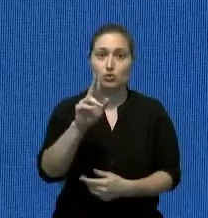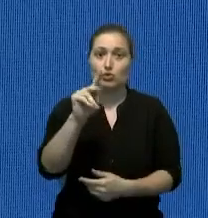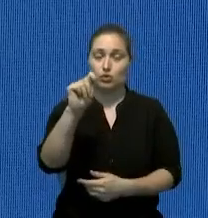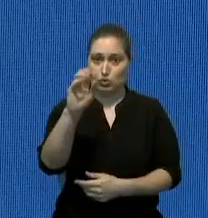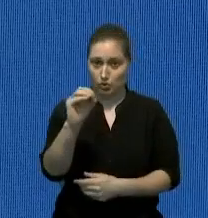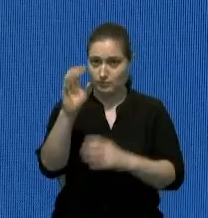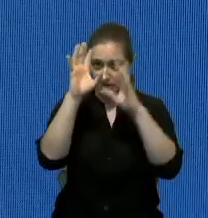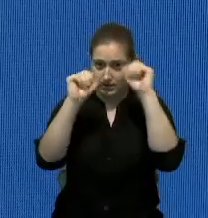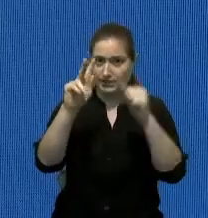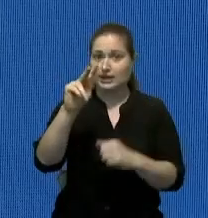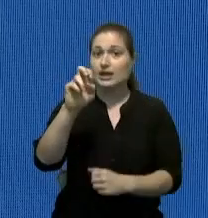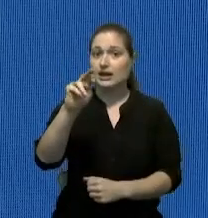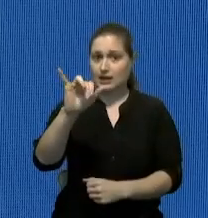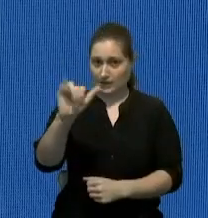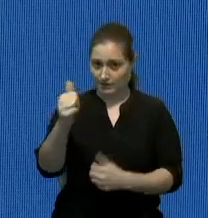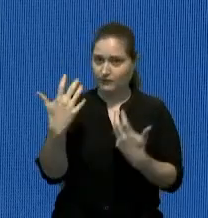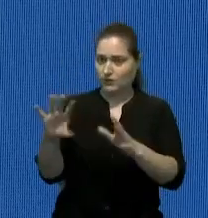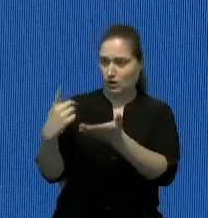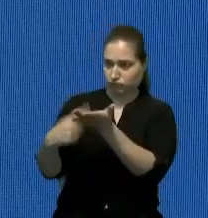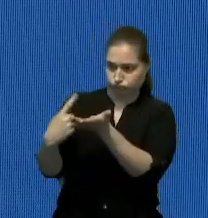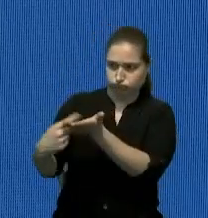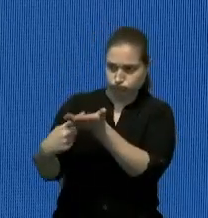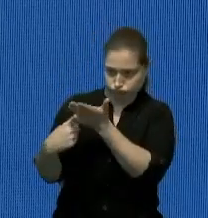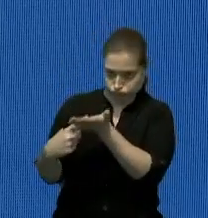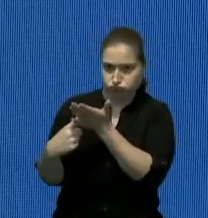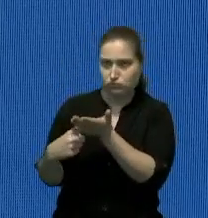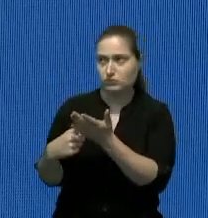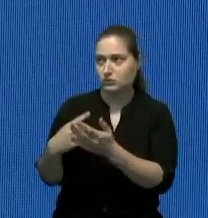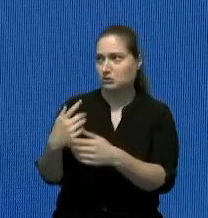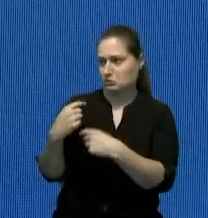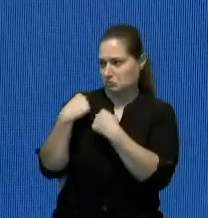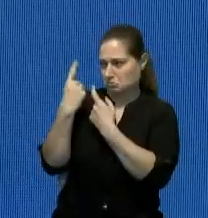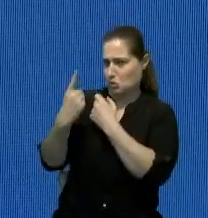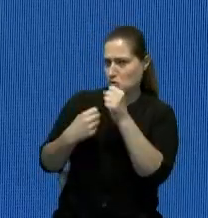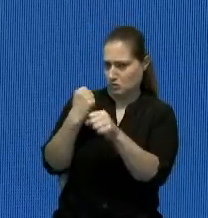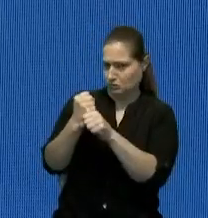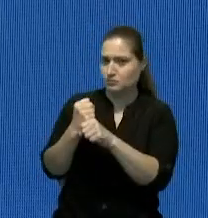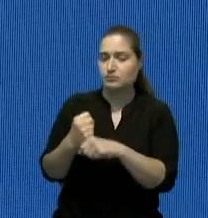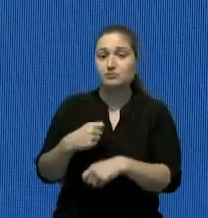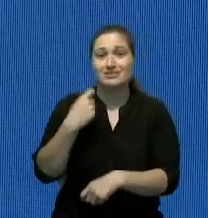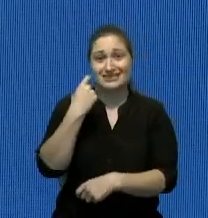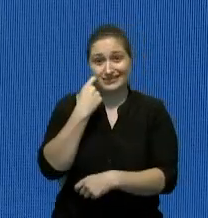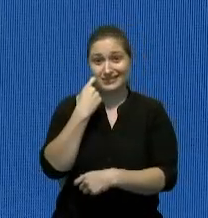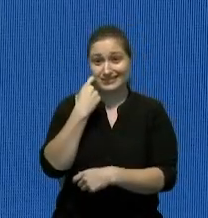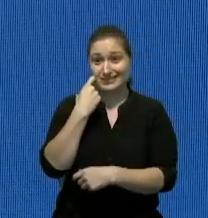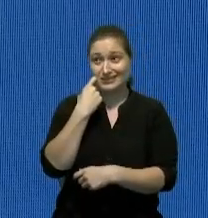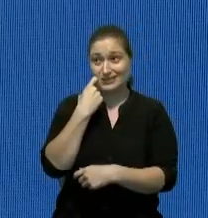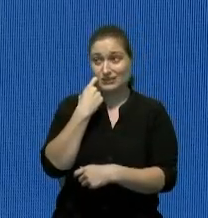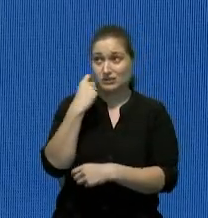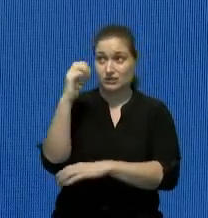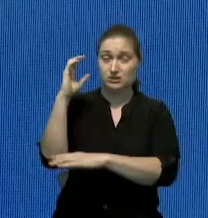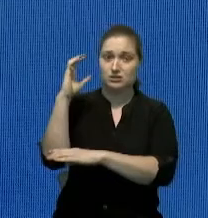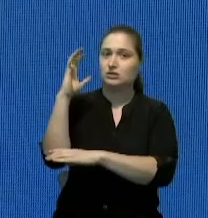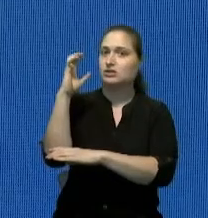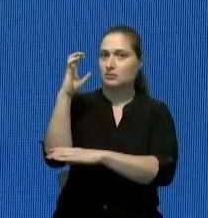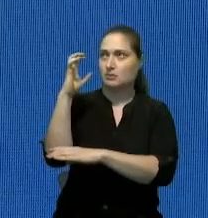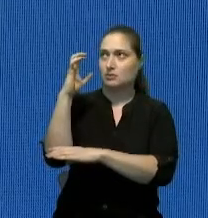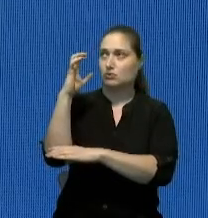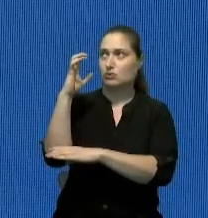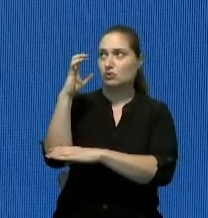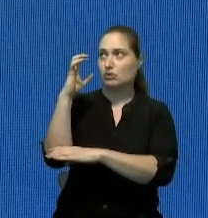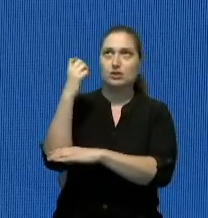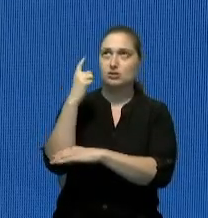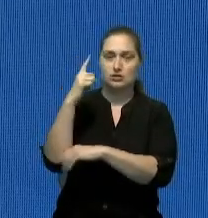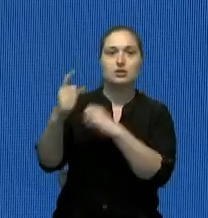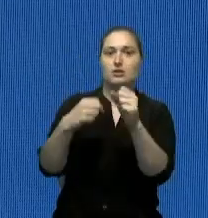ya tenemos una relación de hace más de un año incluso en la última visita en septiembre hace un año no la